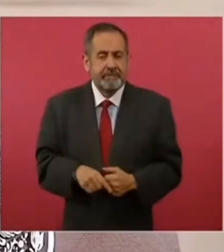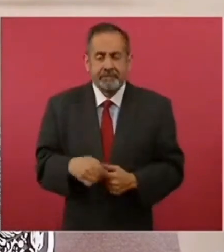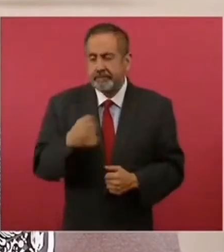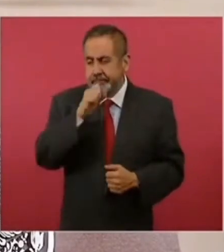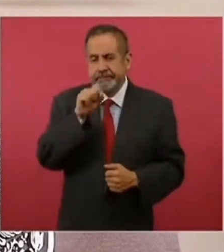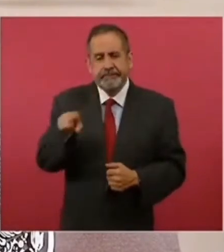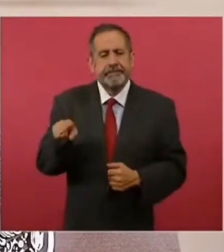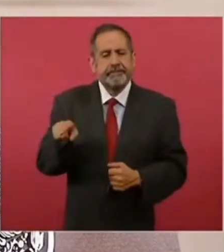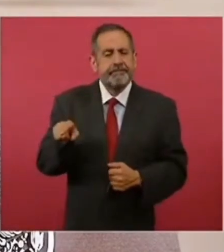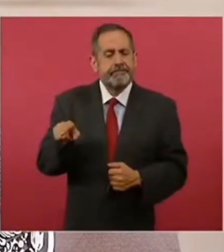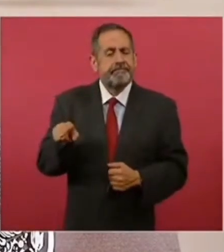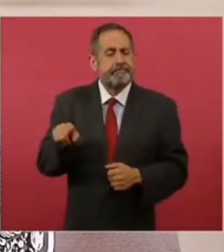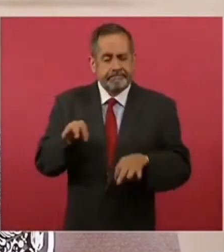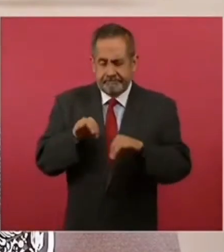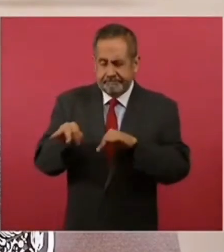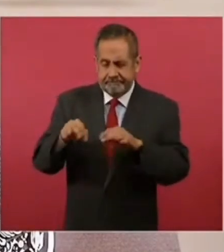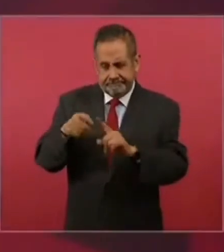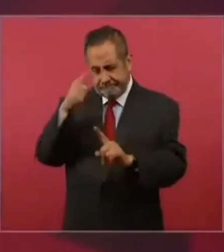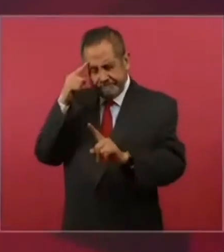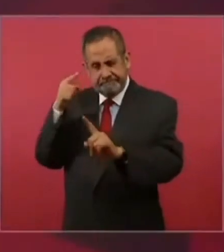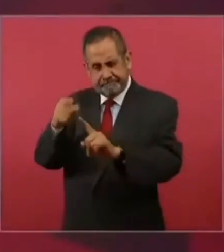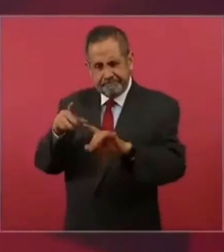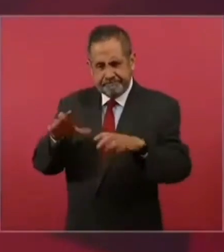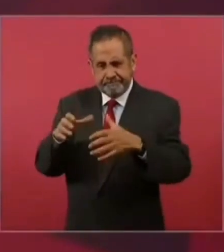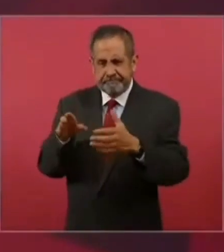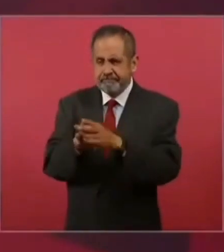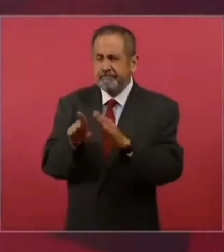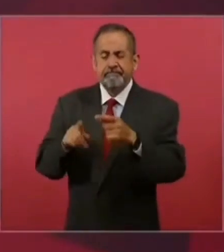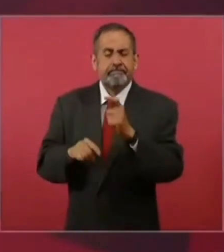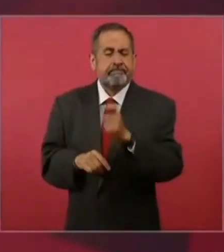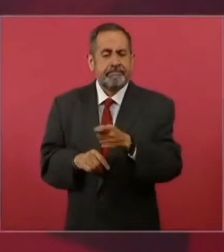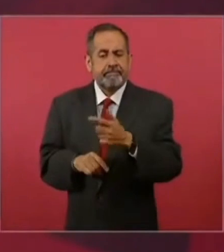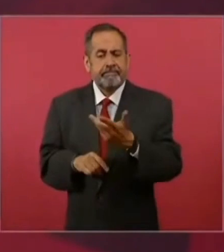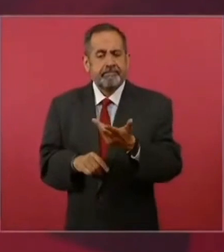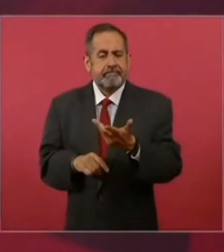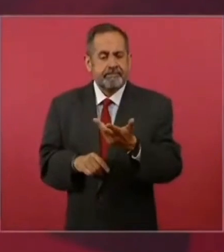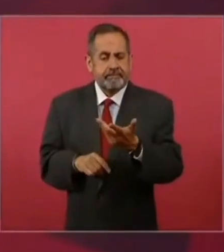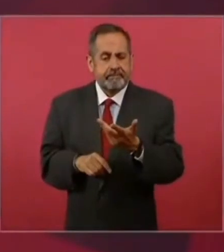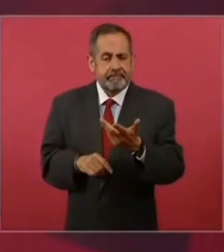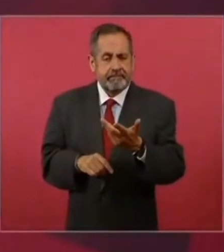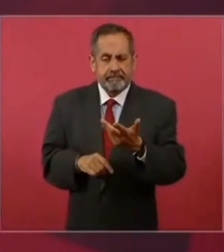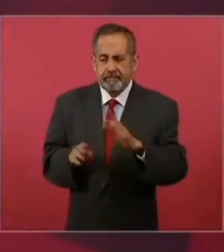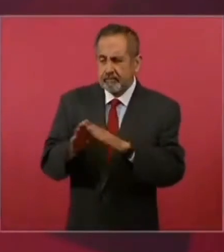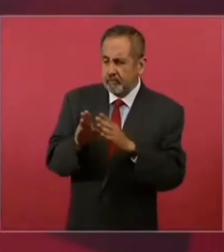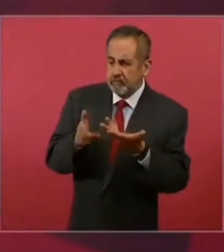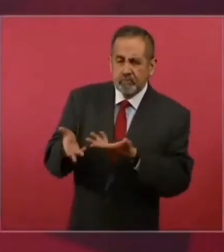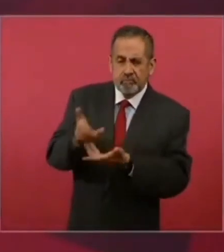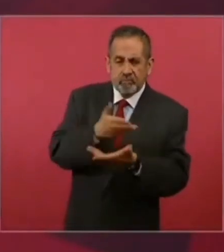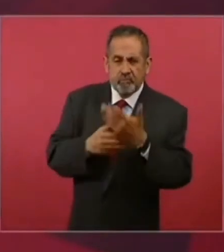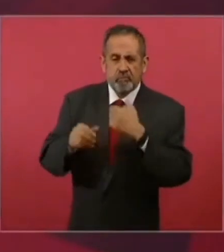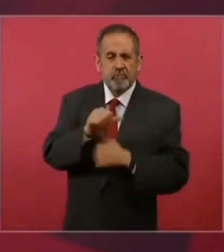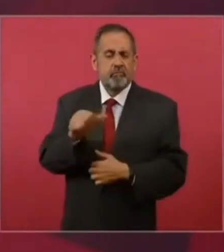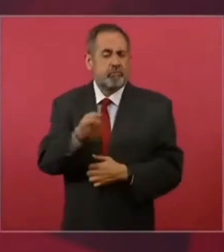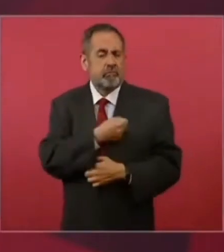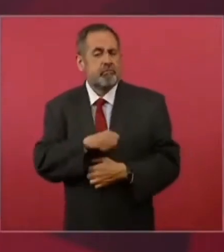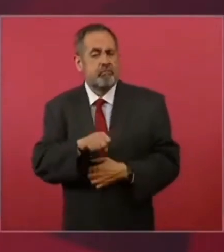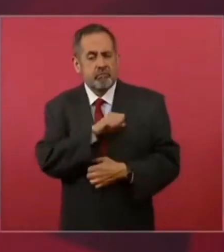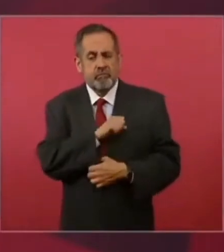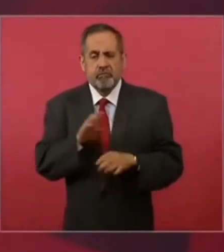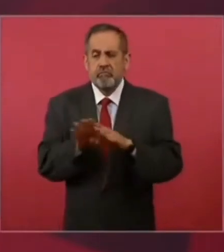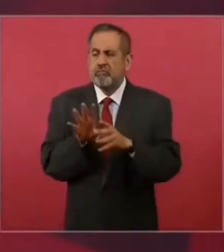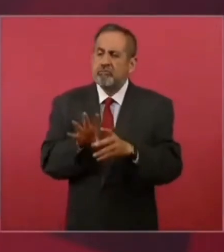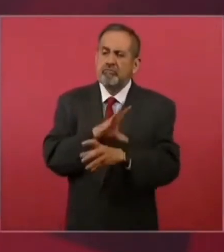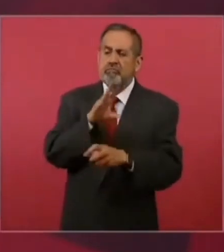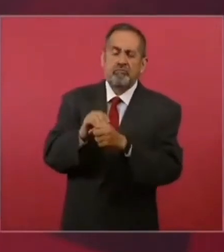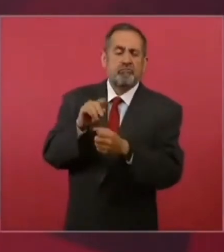obviamente trabajando en el objetivo de prestar el servicio de salud bajo una